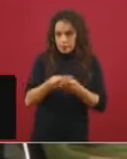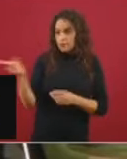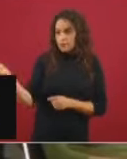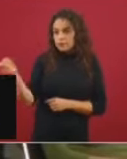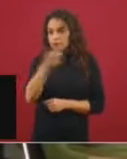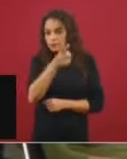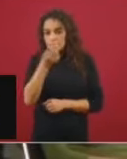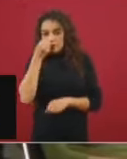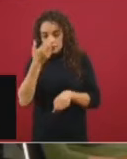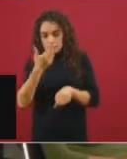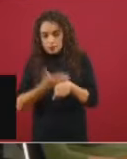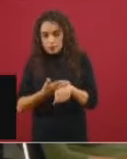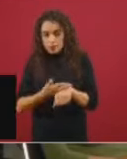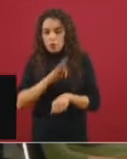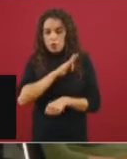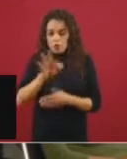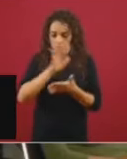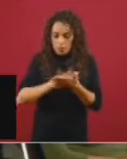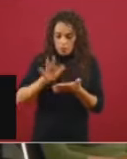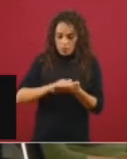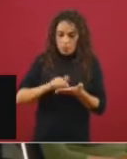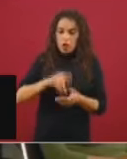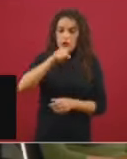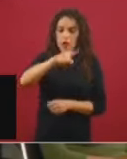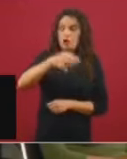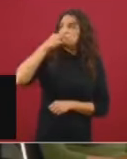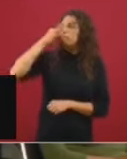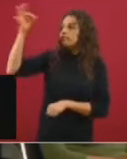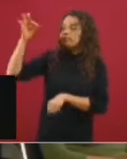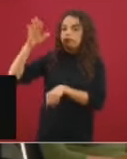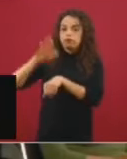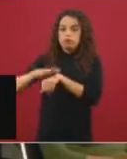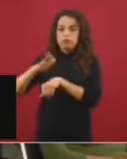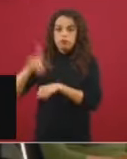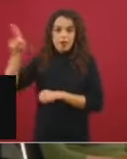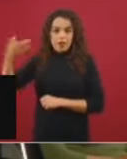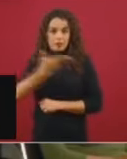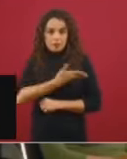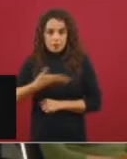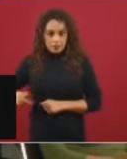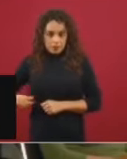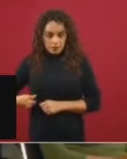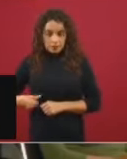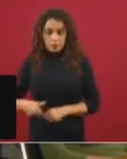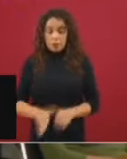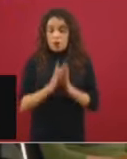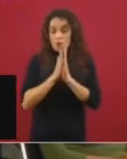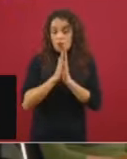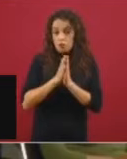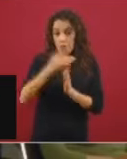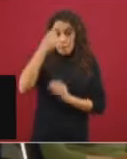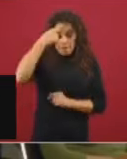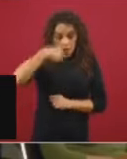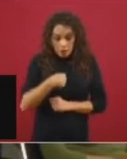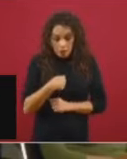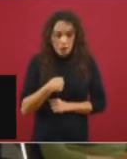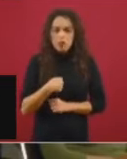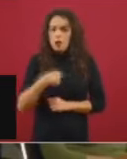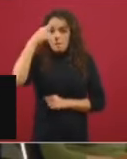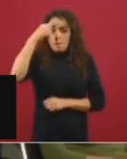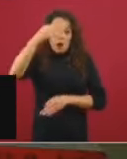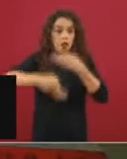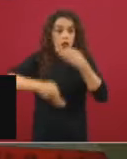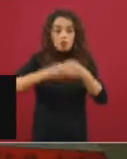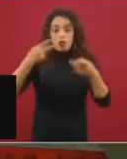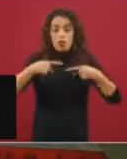leerlos y en su caso comunicarle el contenido al señor presidente. Y el favor no es para mí, el favor realmente es para los mexicanos, porque